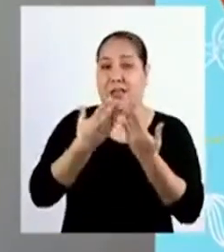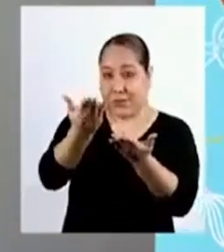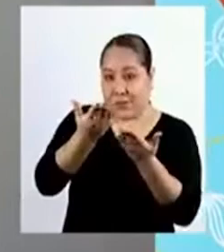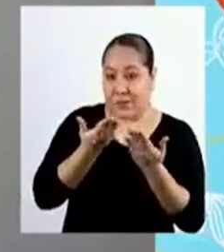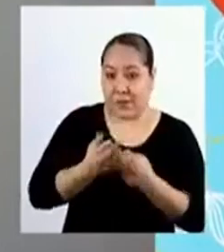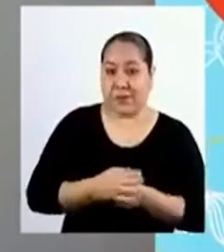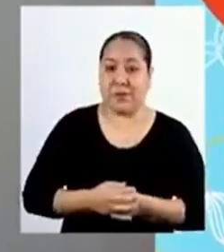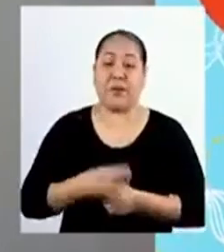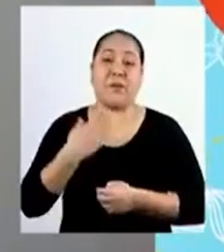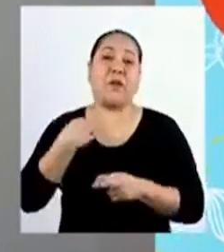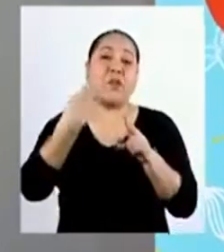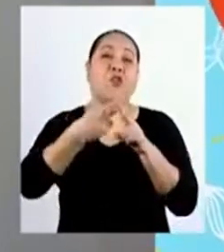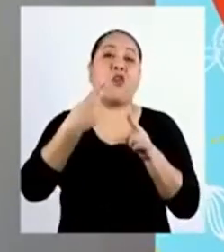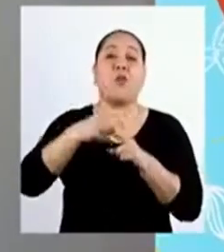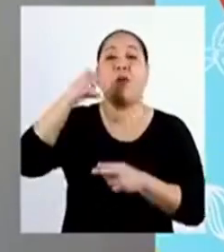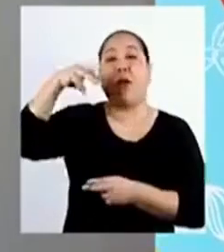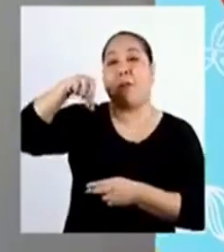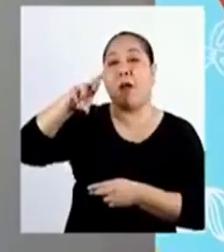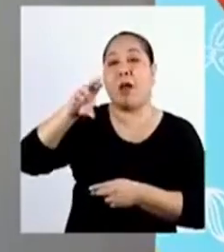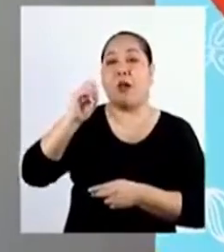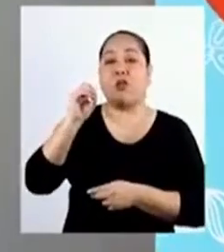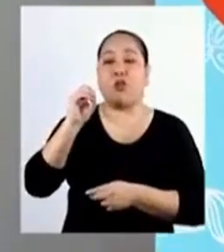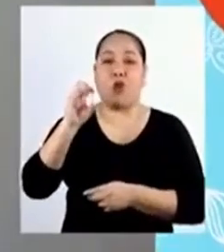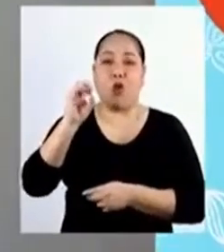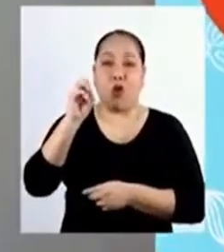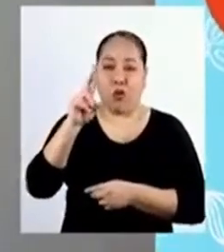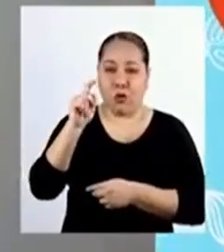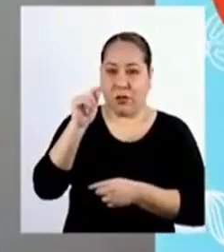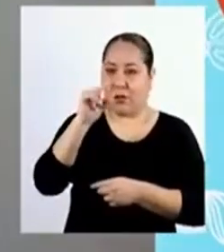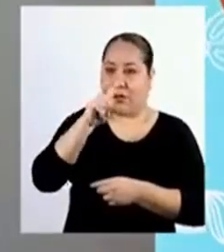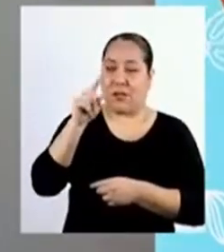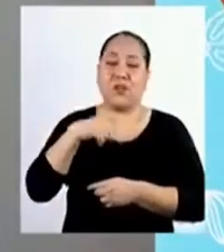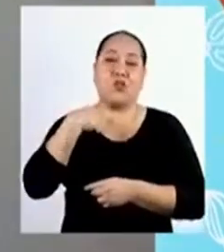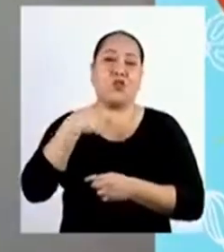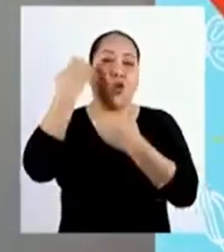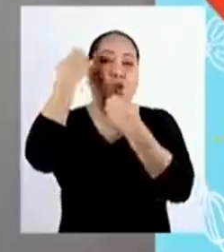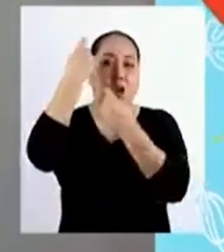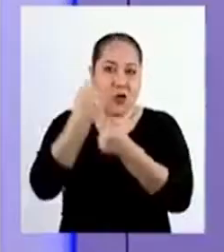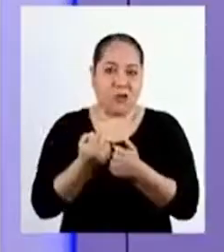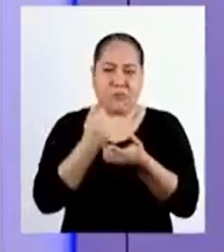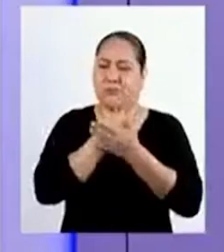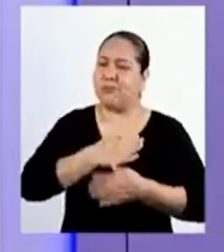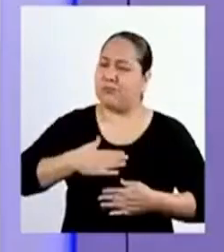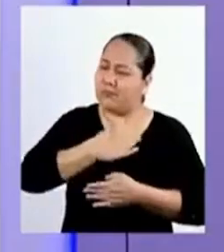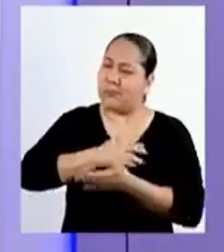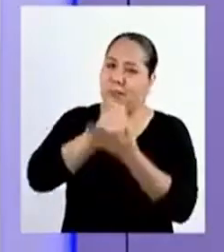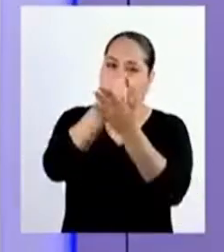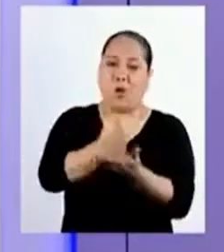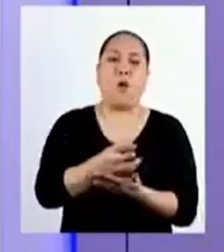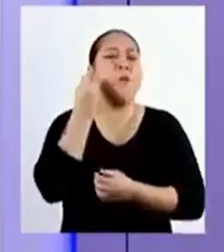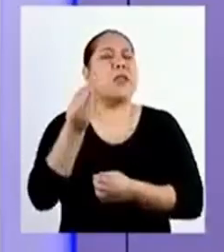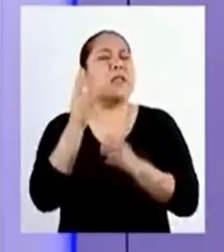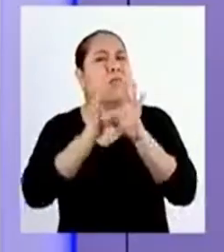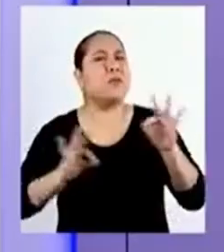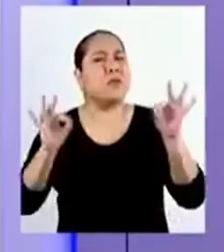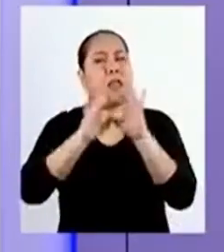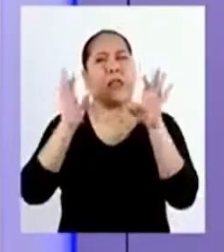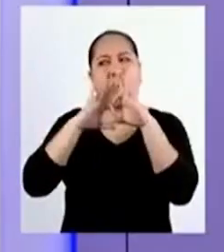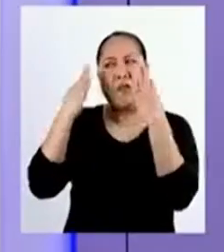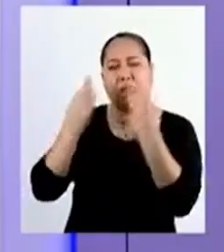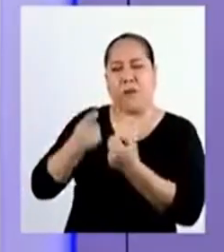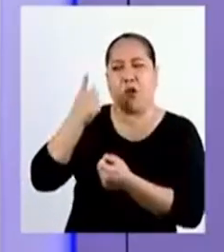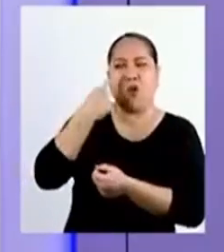por la invitación Mi nombre es Marco Ortiz Y soy economista Un gusto ayudarlos ¿Por qué es importante Que nuestras